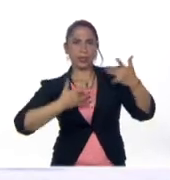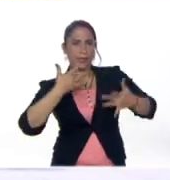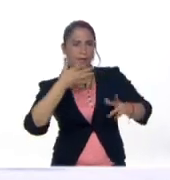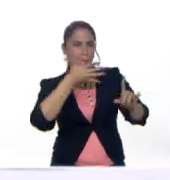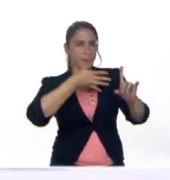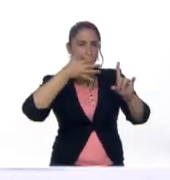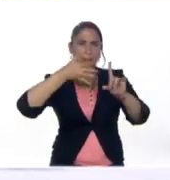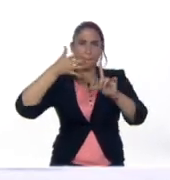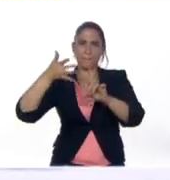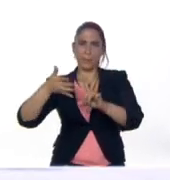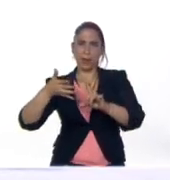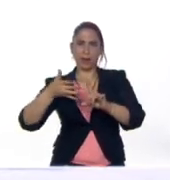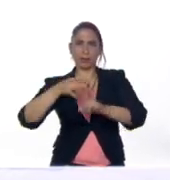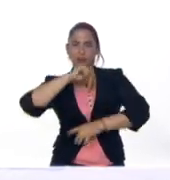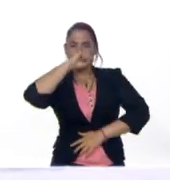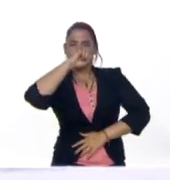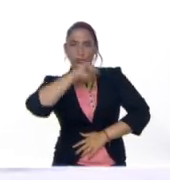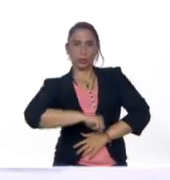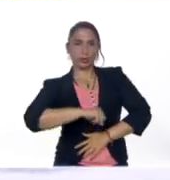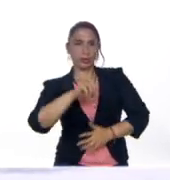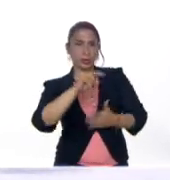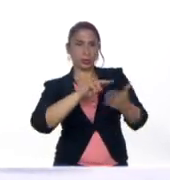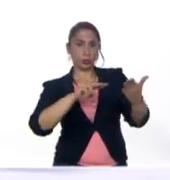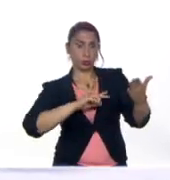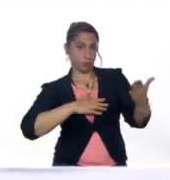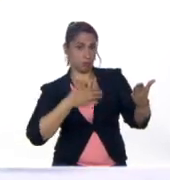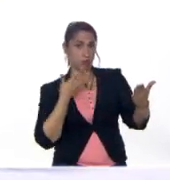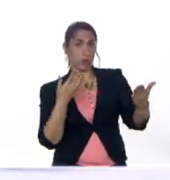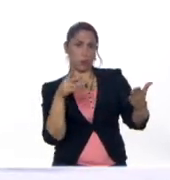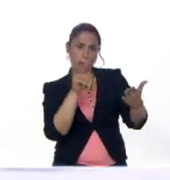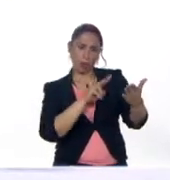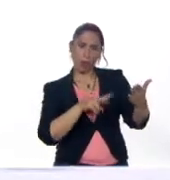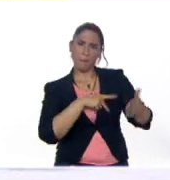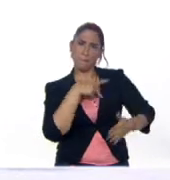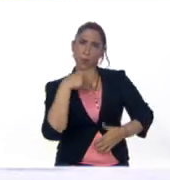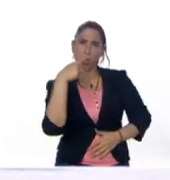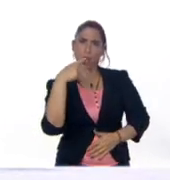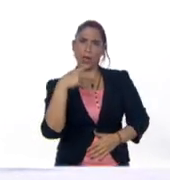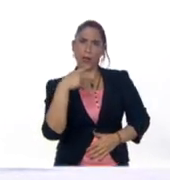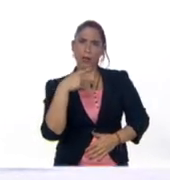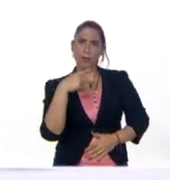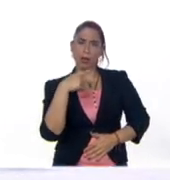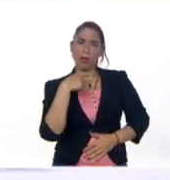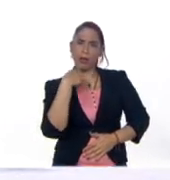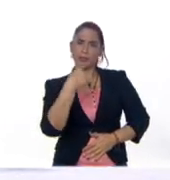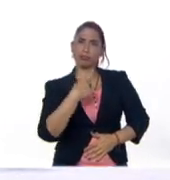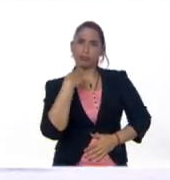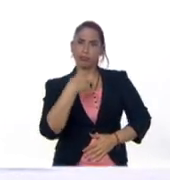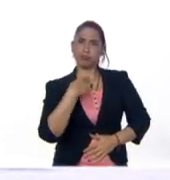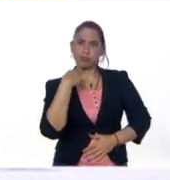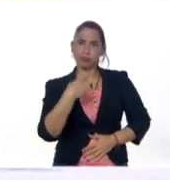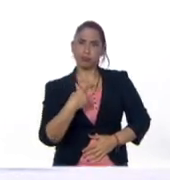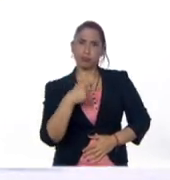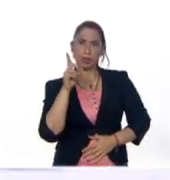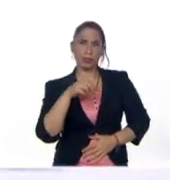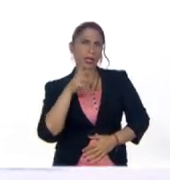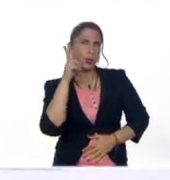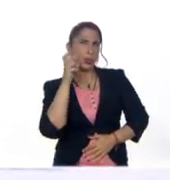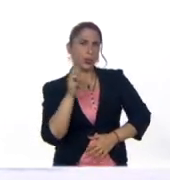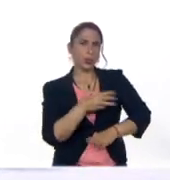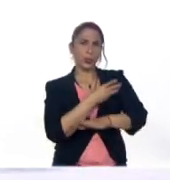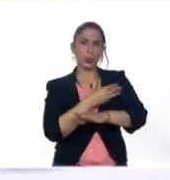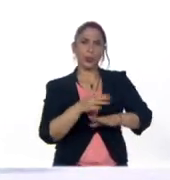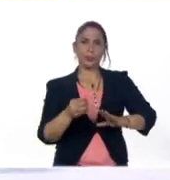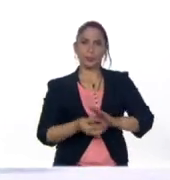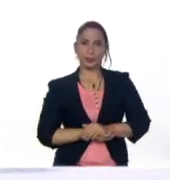fomentar el gusto por la lectura podemos leer poemas repetir trabalenguas escuchar canciones